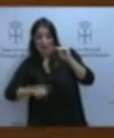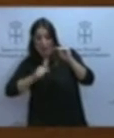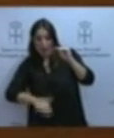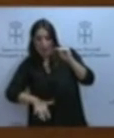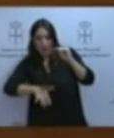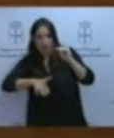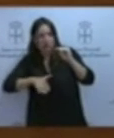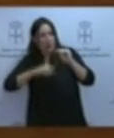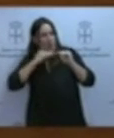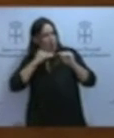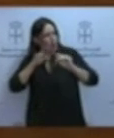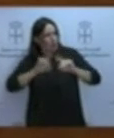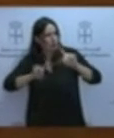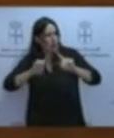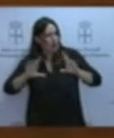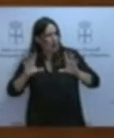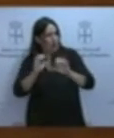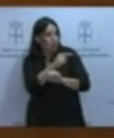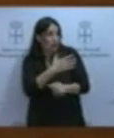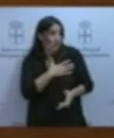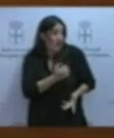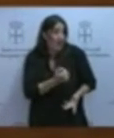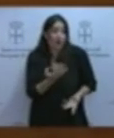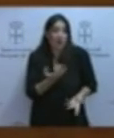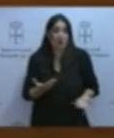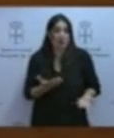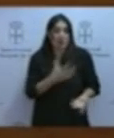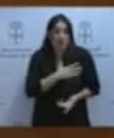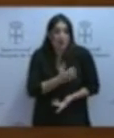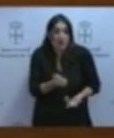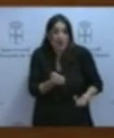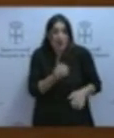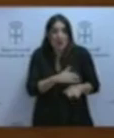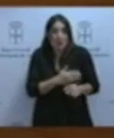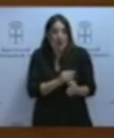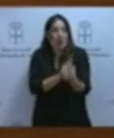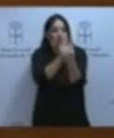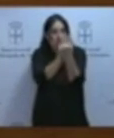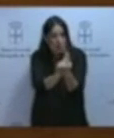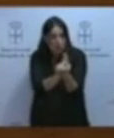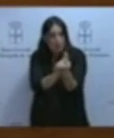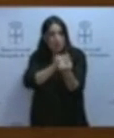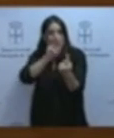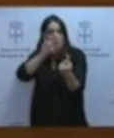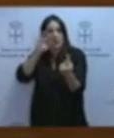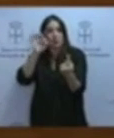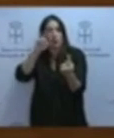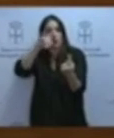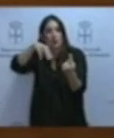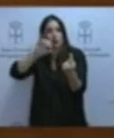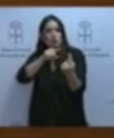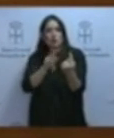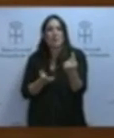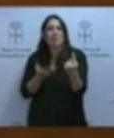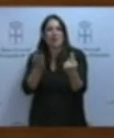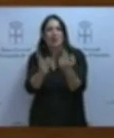Algo pasa ahí. Tenga el coraje necesario, tenga la valentía suficiente para ponerse frente a Vitorino Alonso y reclamar que vuelva la energía a